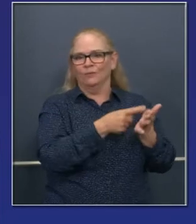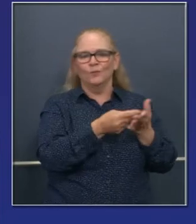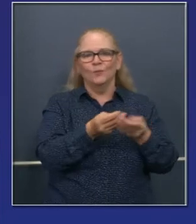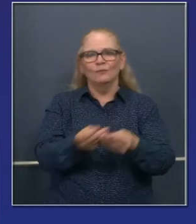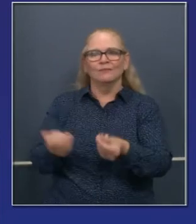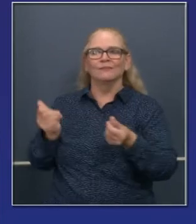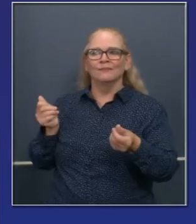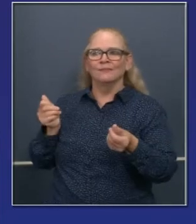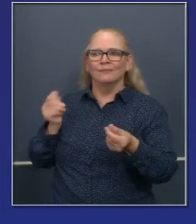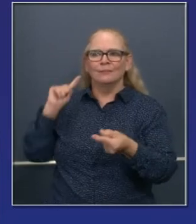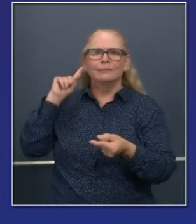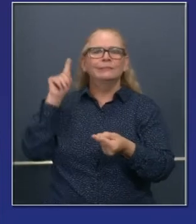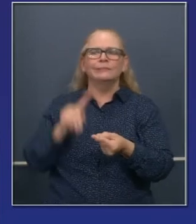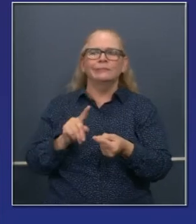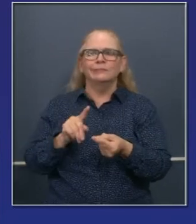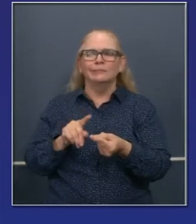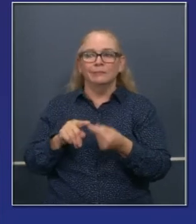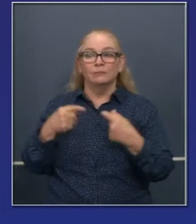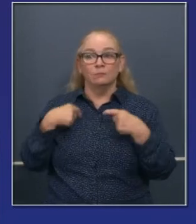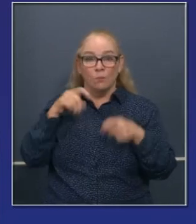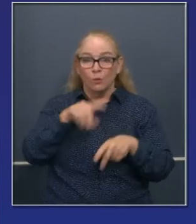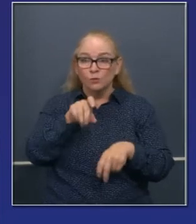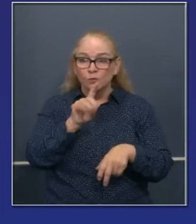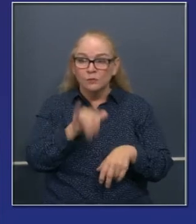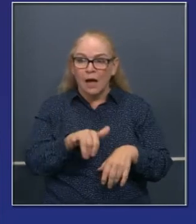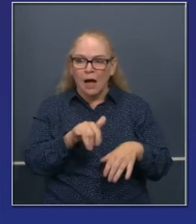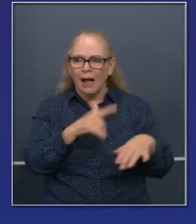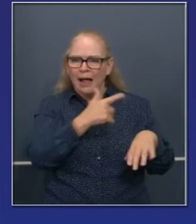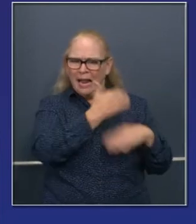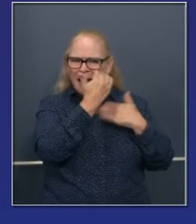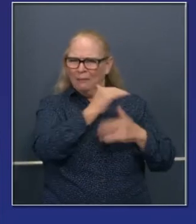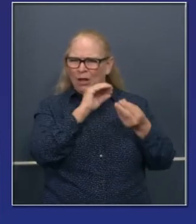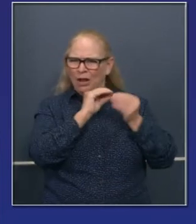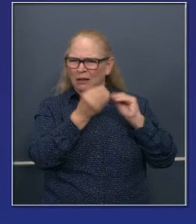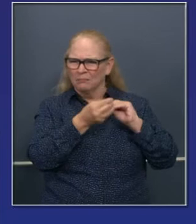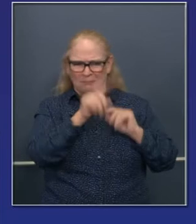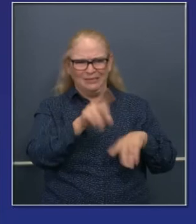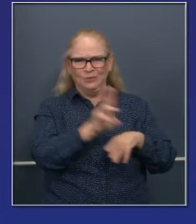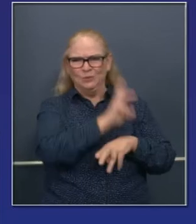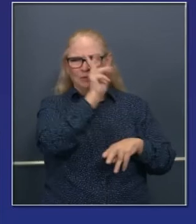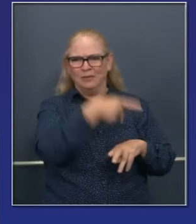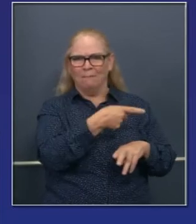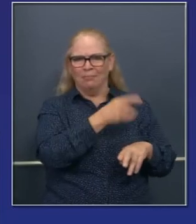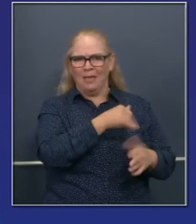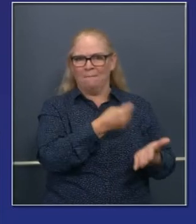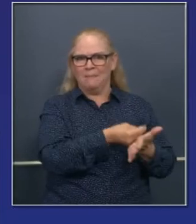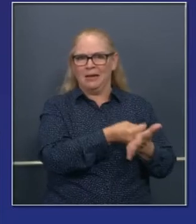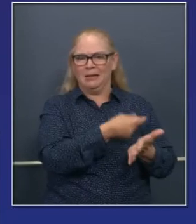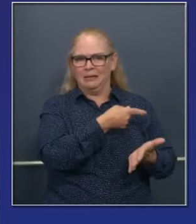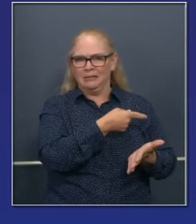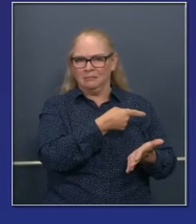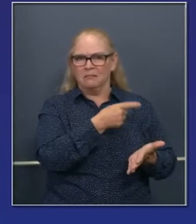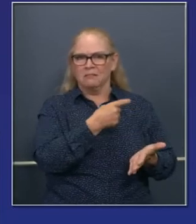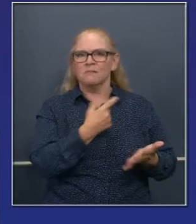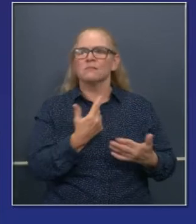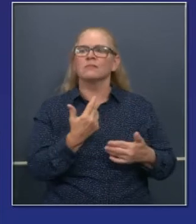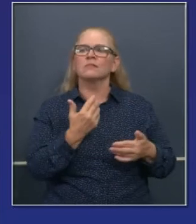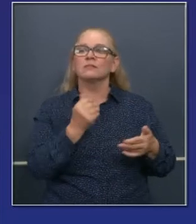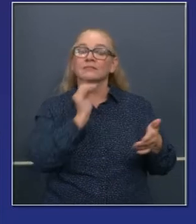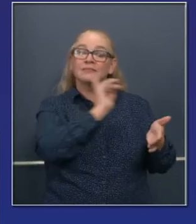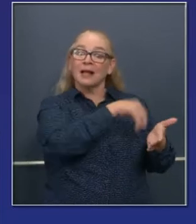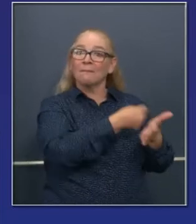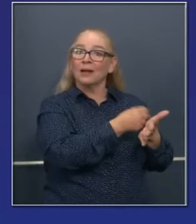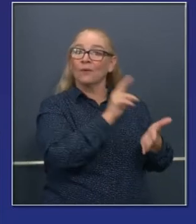millones de dólares este año. Ahora, en este programa vamos a acelerar estos pagos y proponemos que los 300 millones de dólares